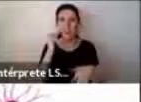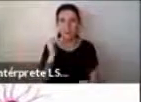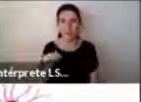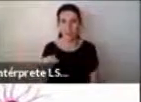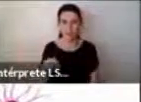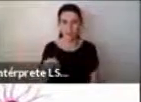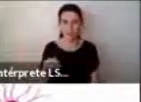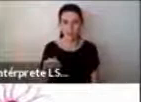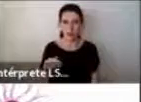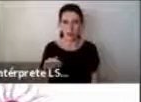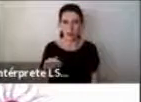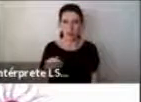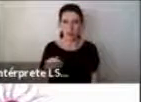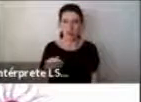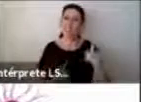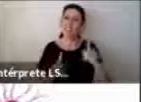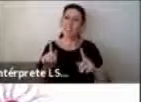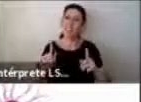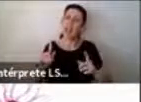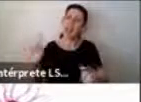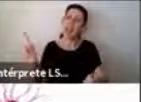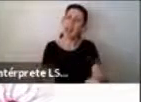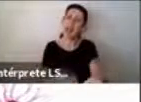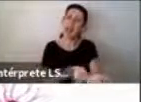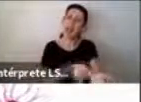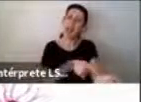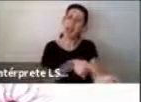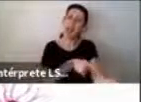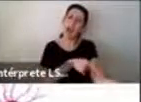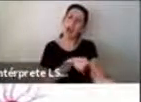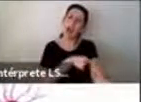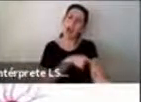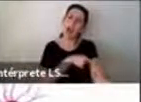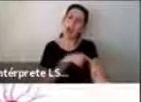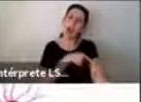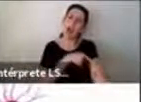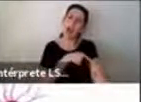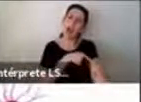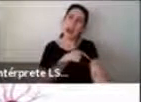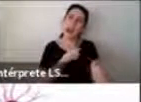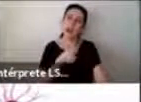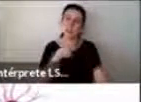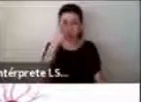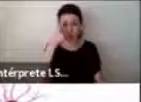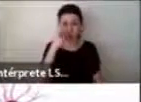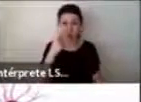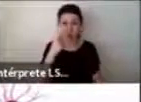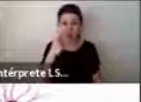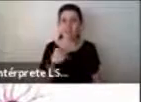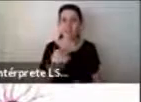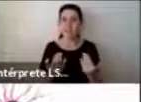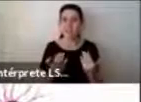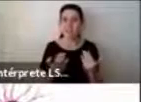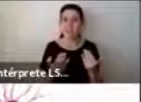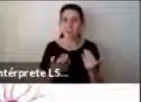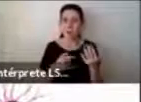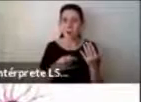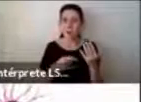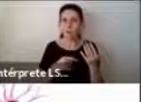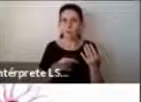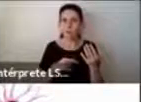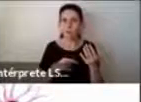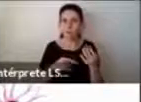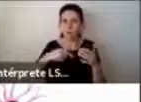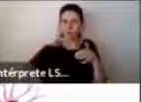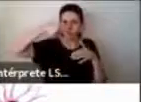de repente eran bastante largas, bastante extensas, pero sobre todo que requerían un nivel de profundización técnica que a veces